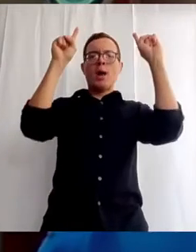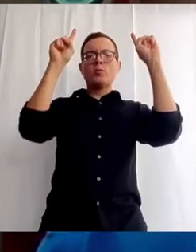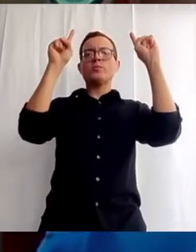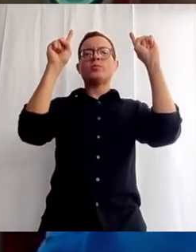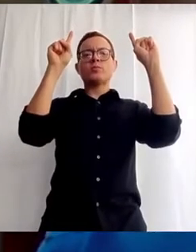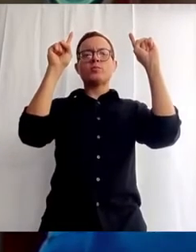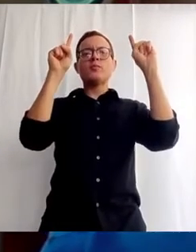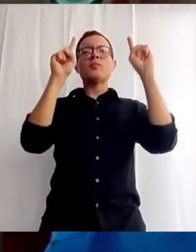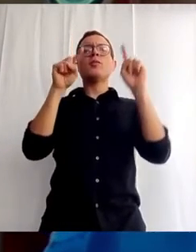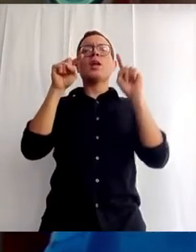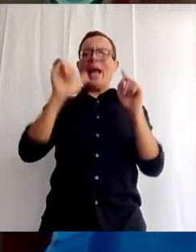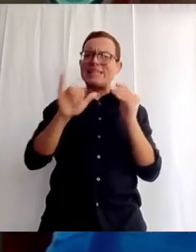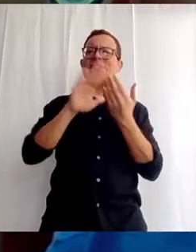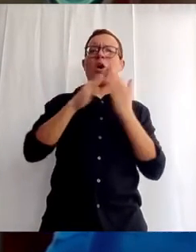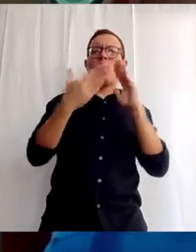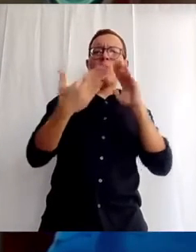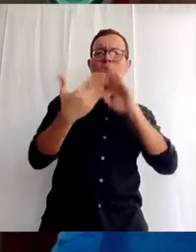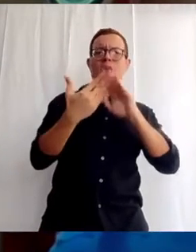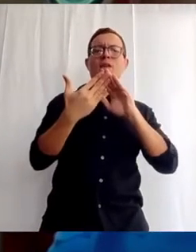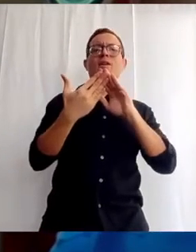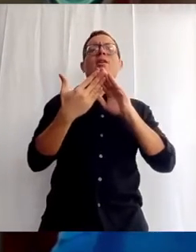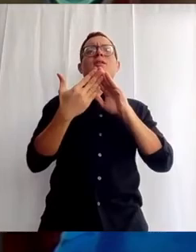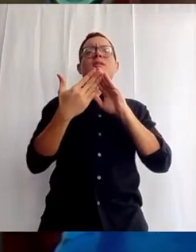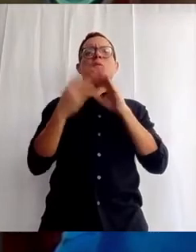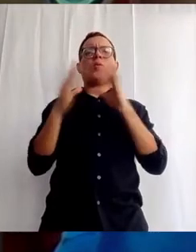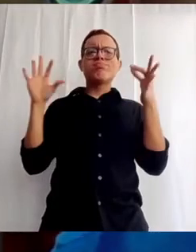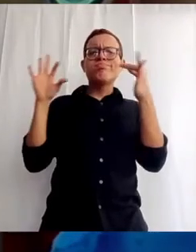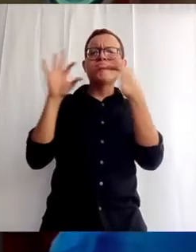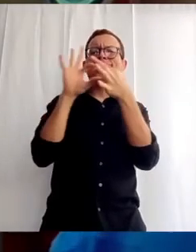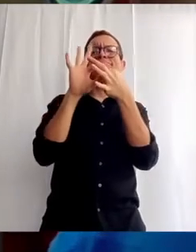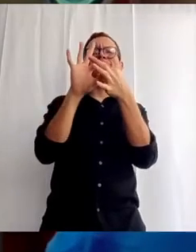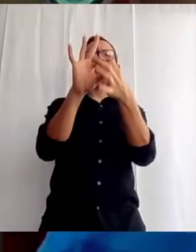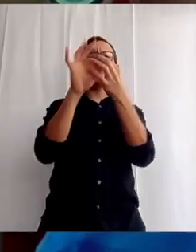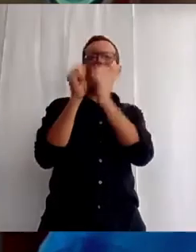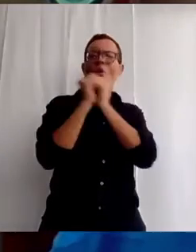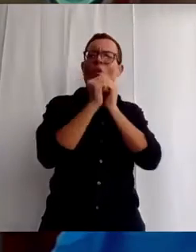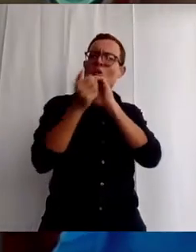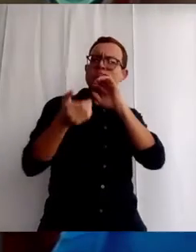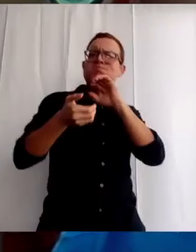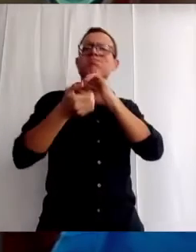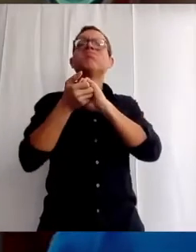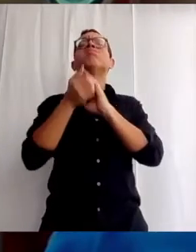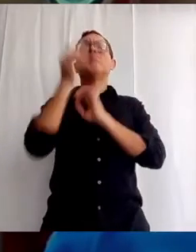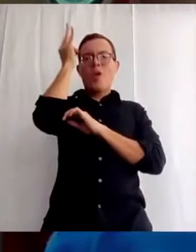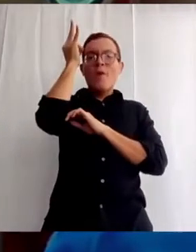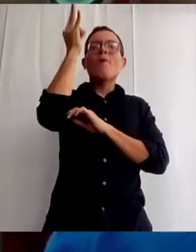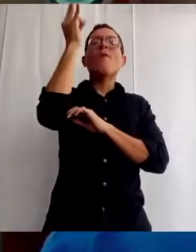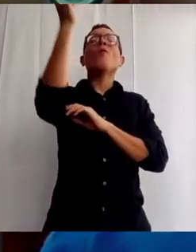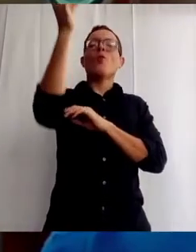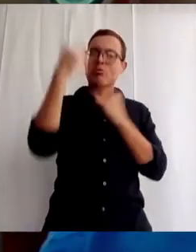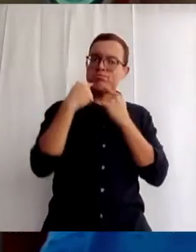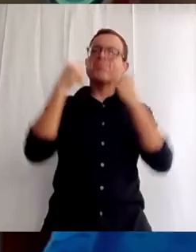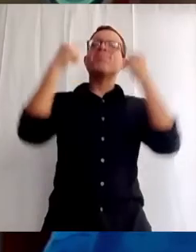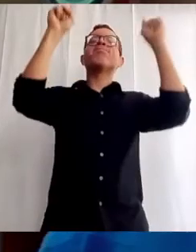Esta comunidad pionera está unida para salir adelante. Confiamos